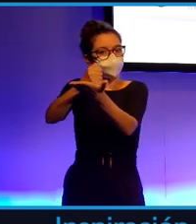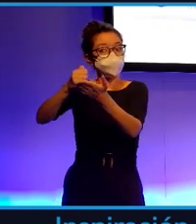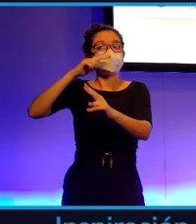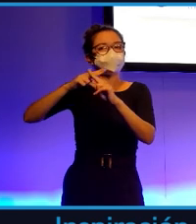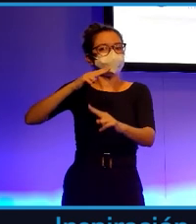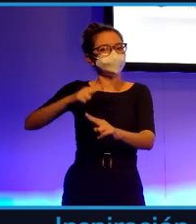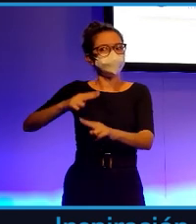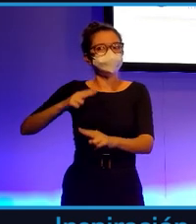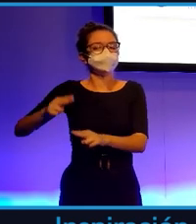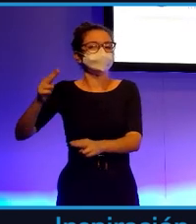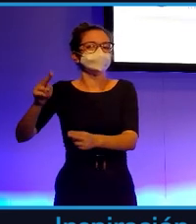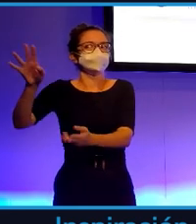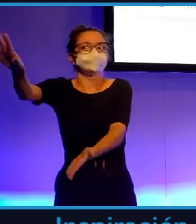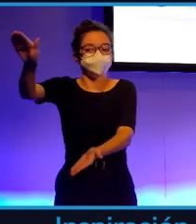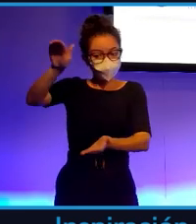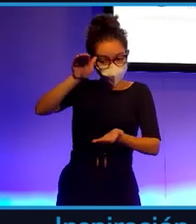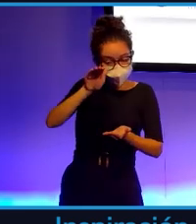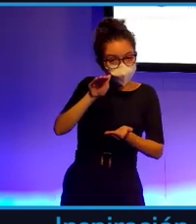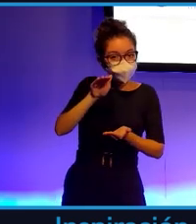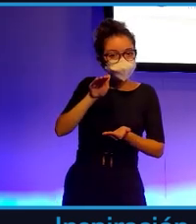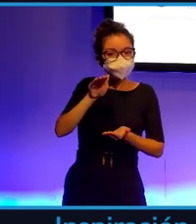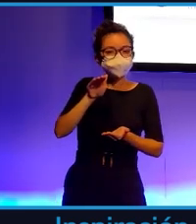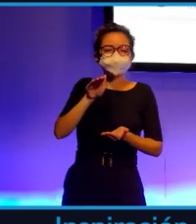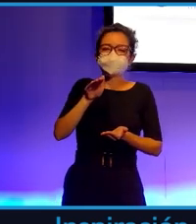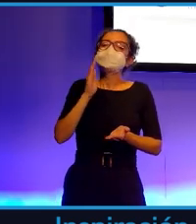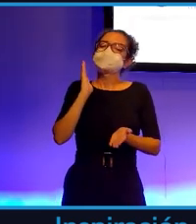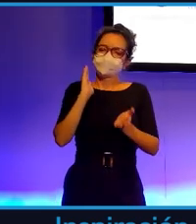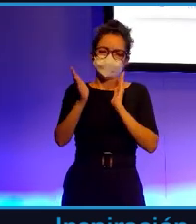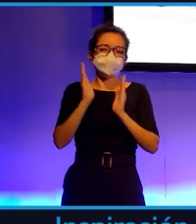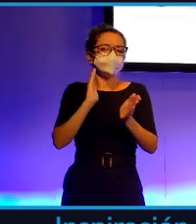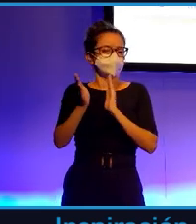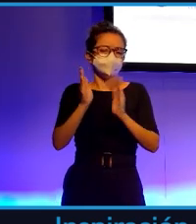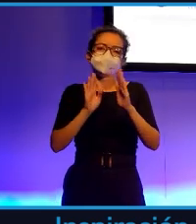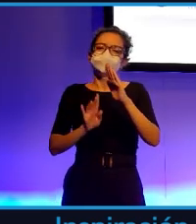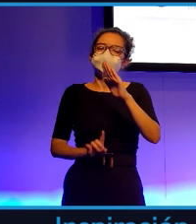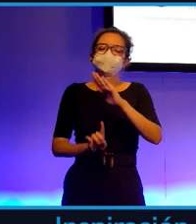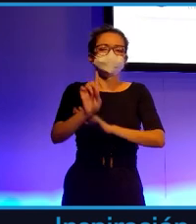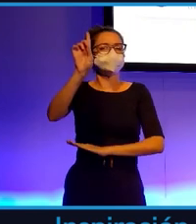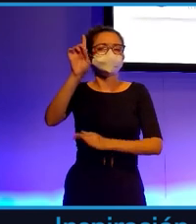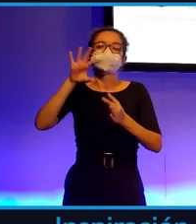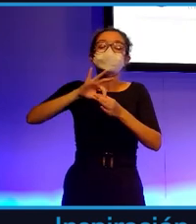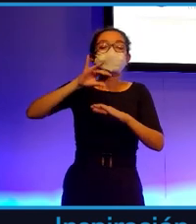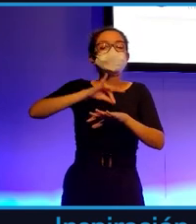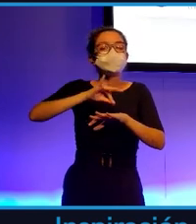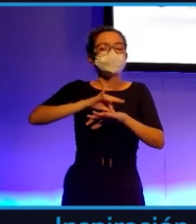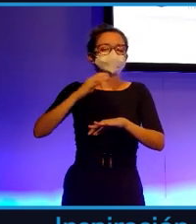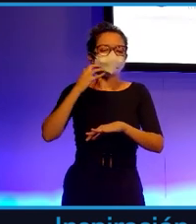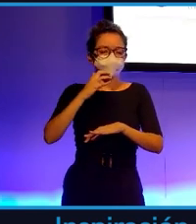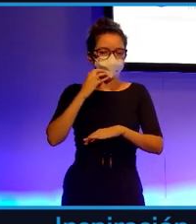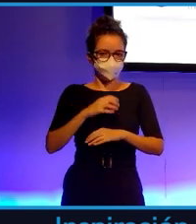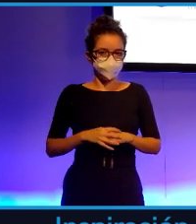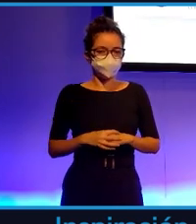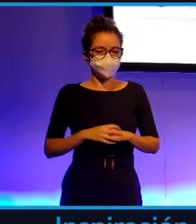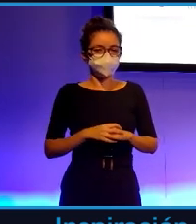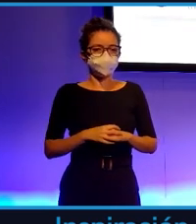datos se han avanzado en grandes tratamientos para enfermedades raras. Honestamente,